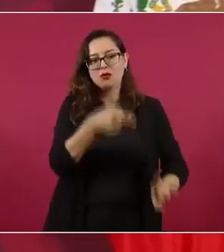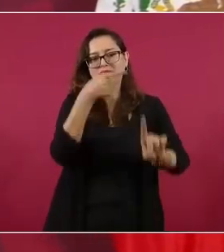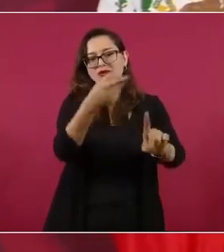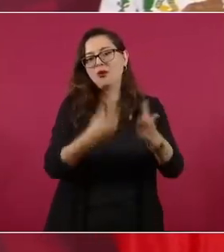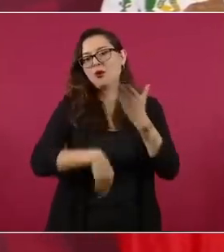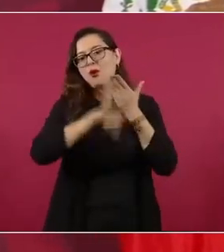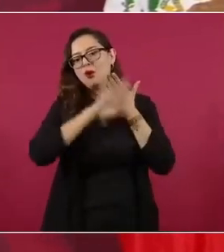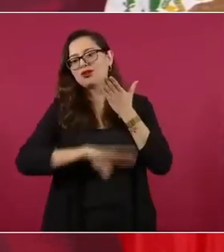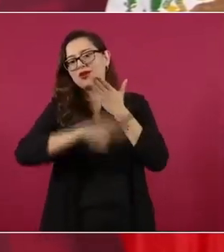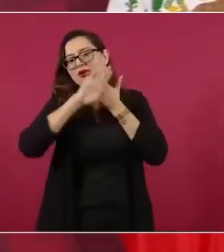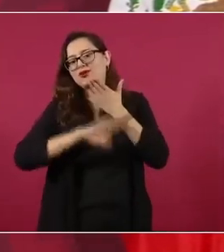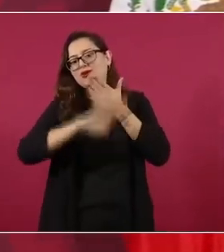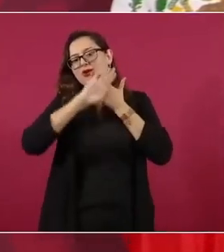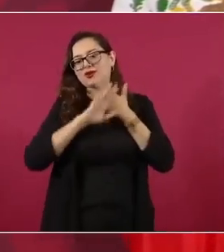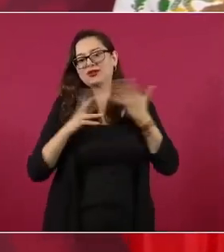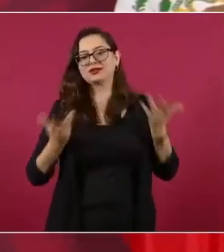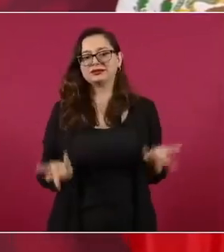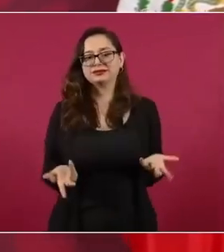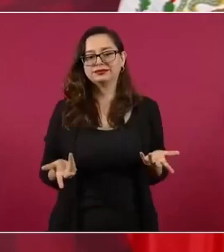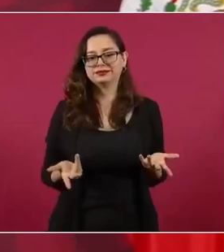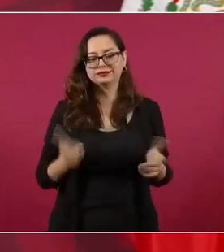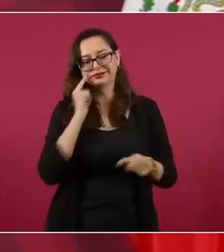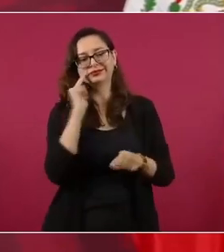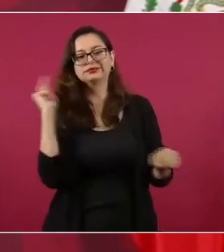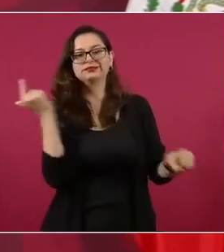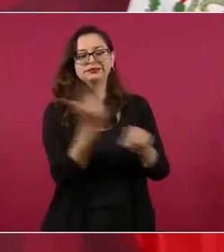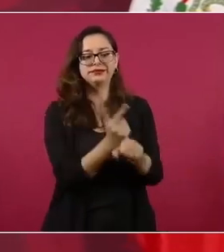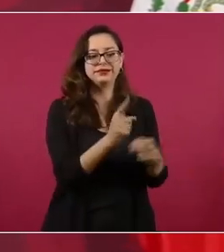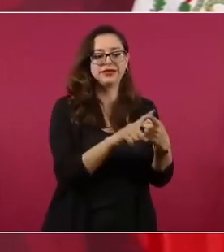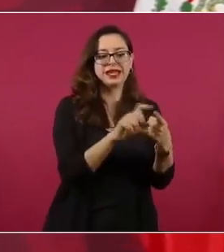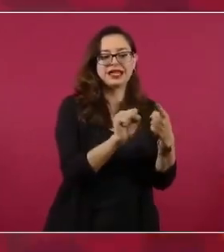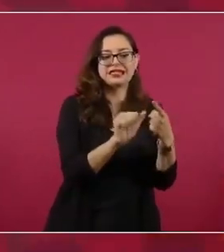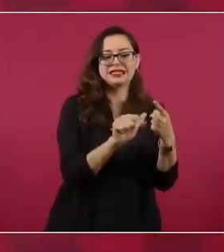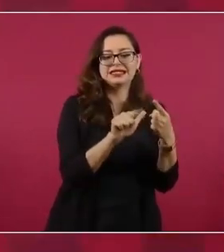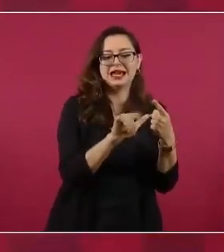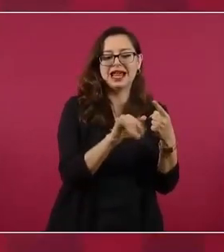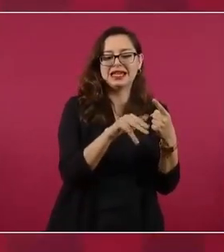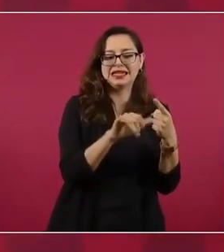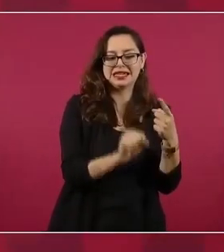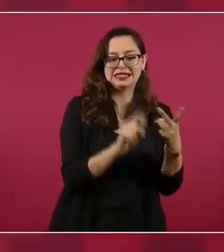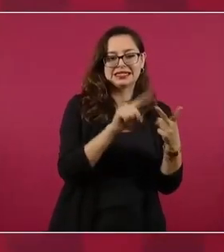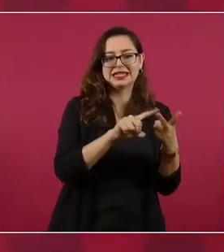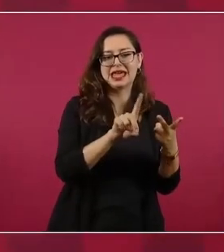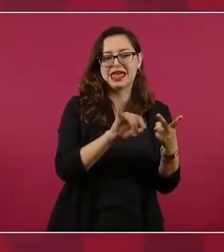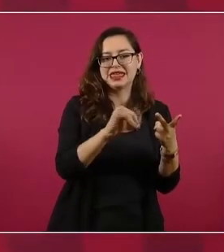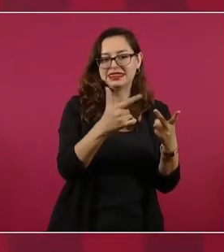acuerdo Salinas con Diego Fernández de Ceballos,